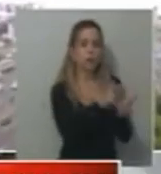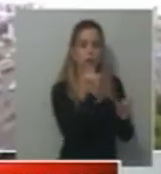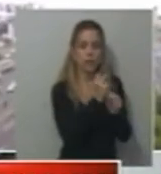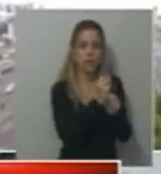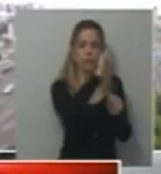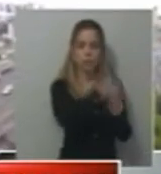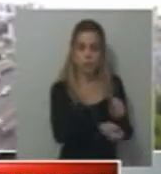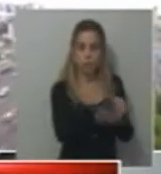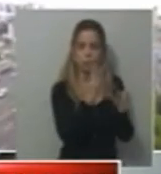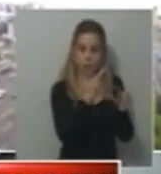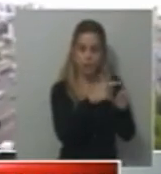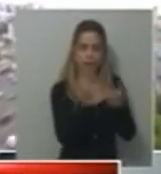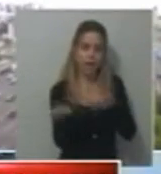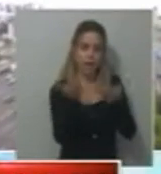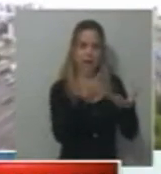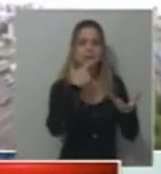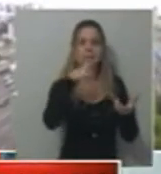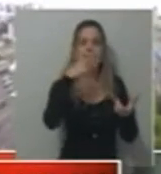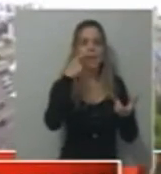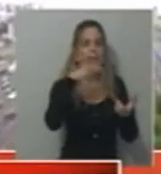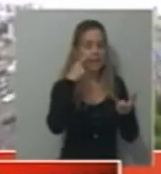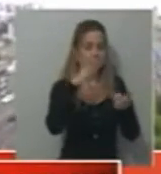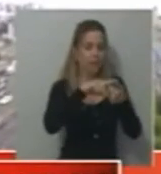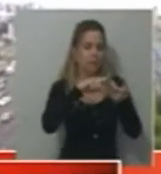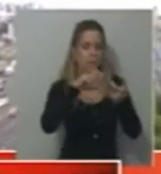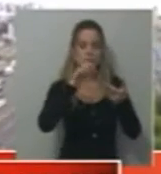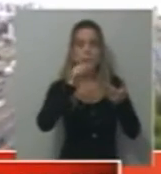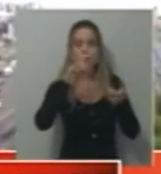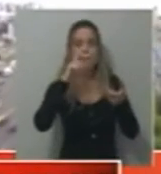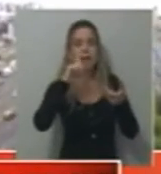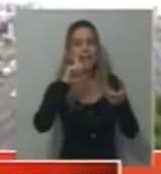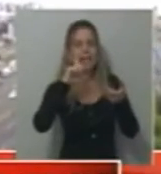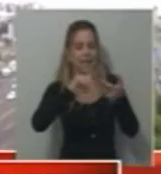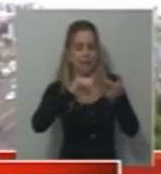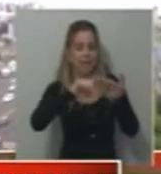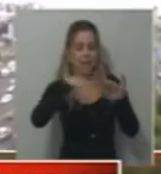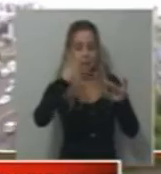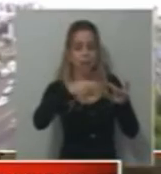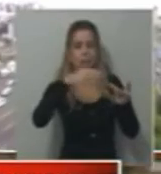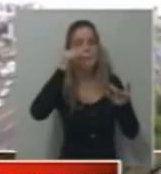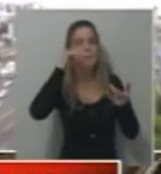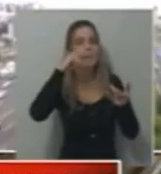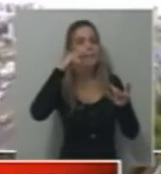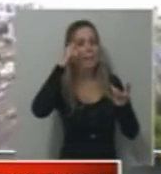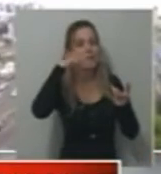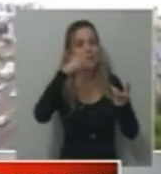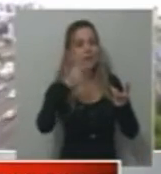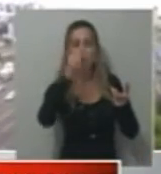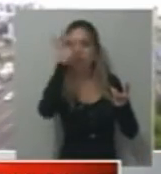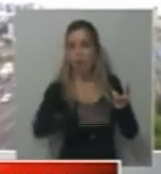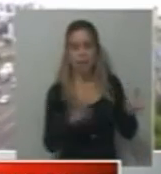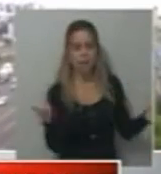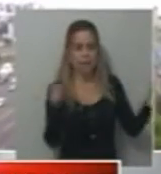ahora recibió a Zanini, a Valmedina, Parrilli, su hijo Máximo Kirchner y ahí dejamos de contar. No hubo muchas reuniones,